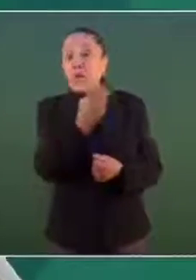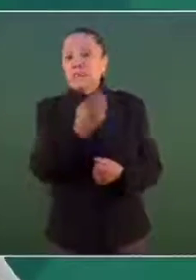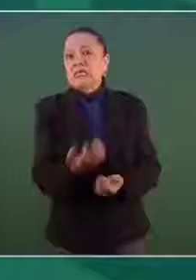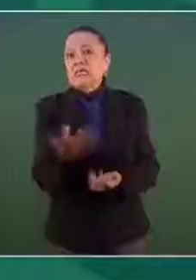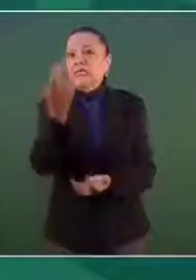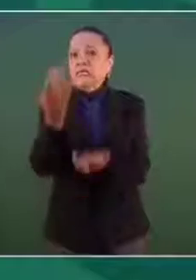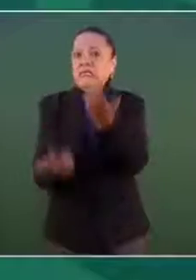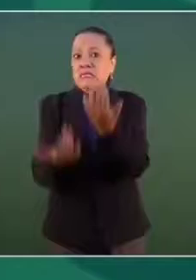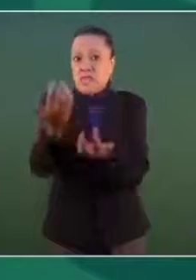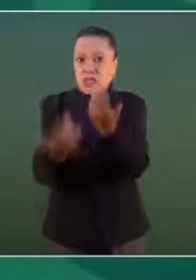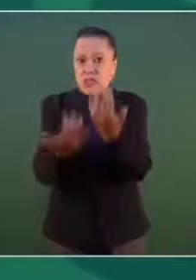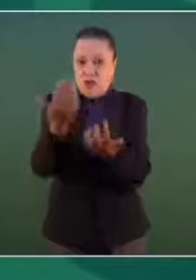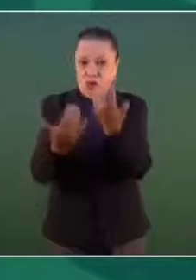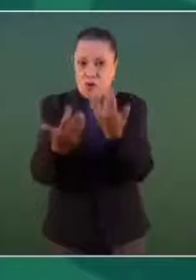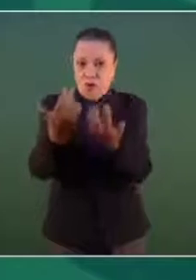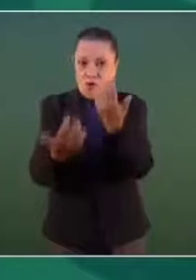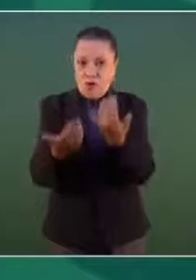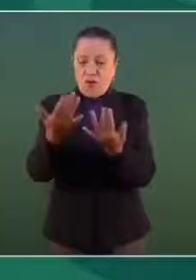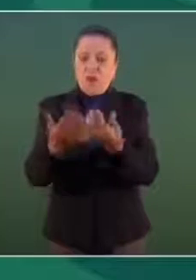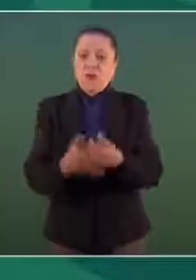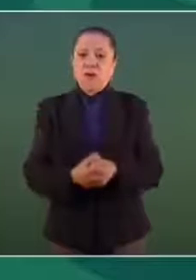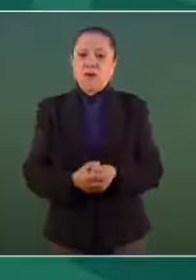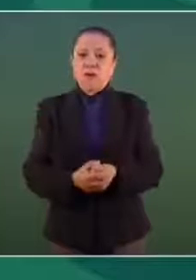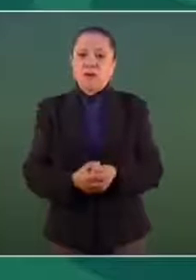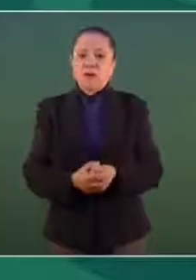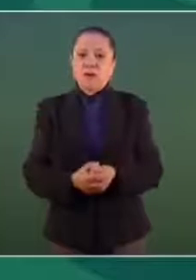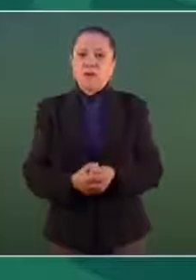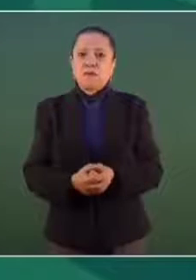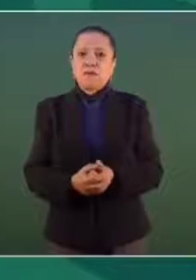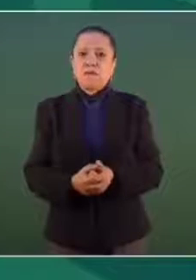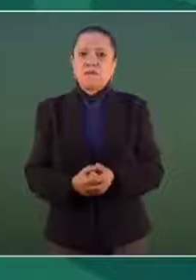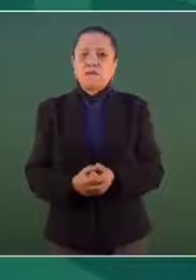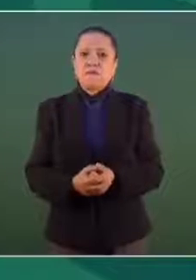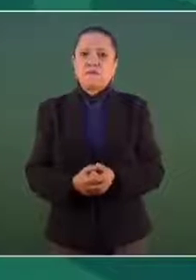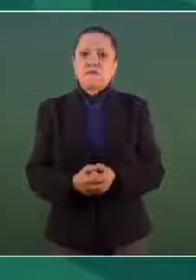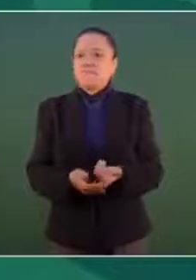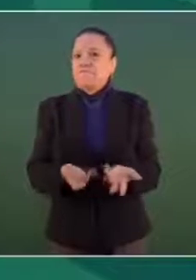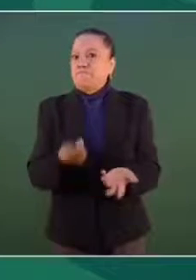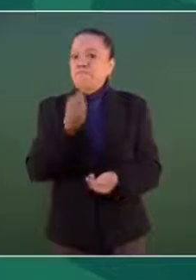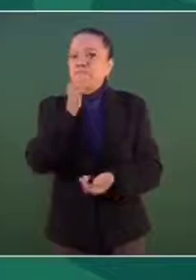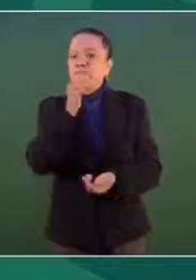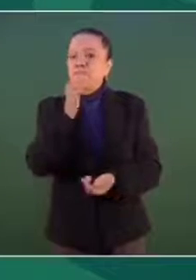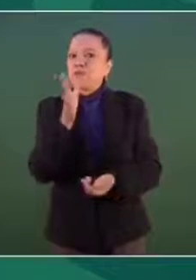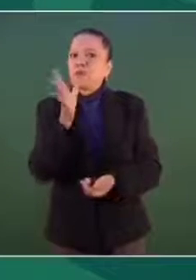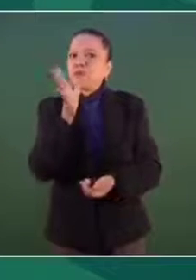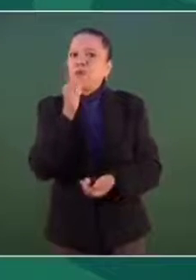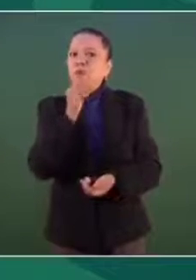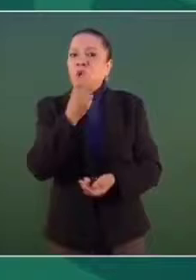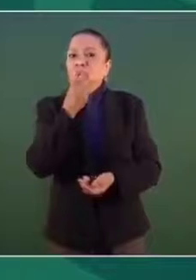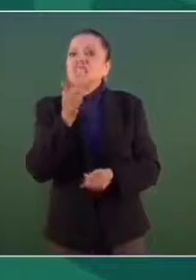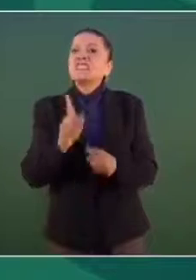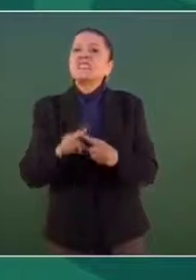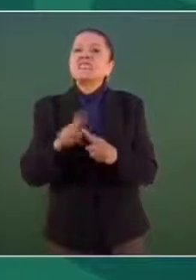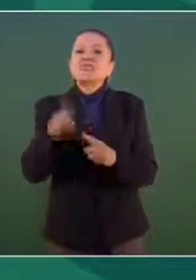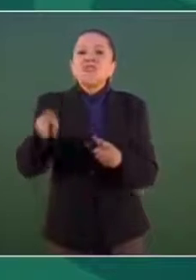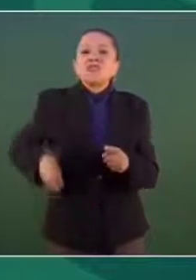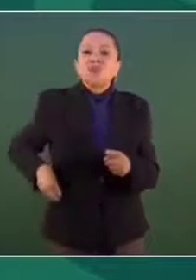no se puede atribuir a la delincuencia